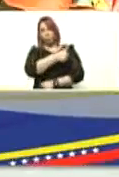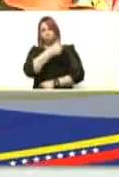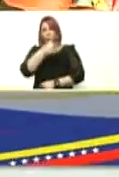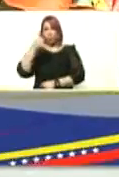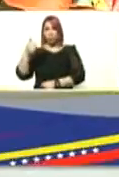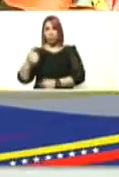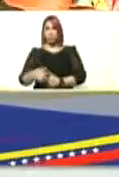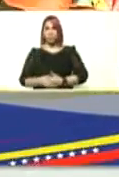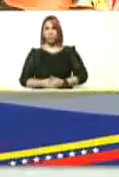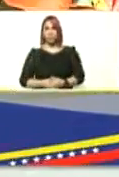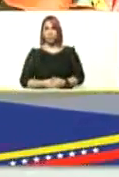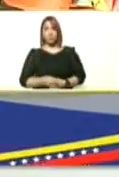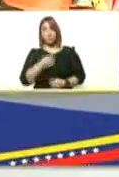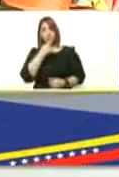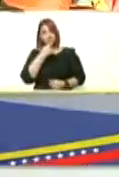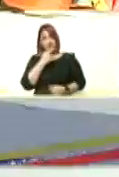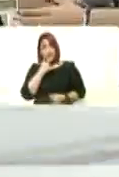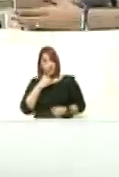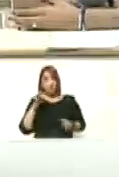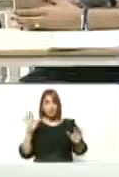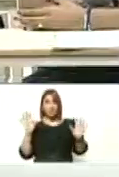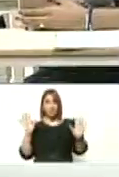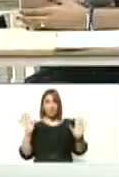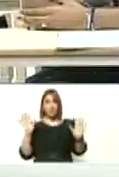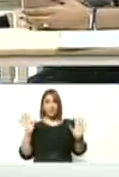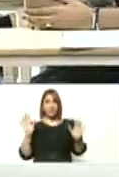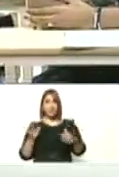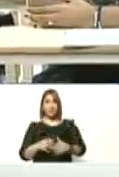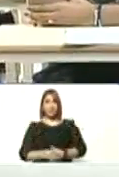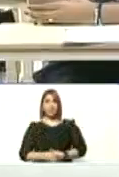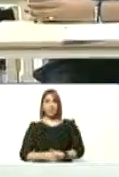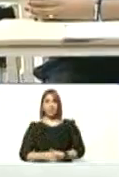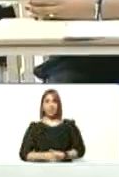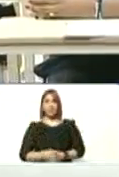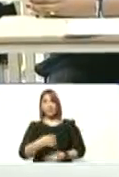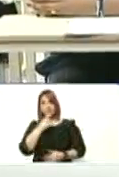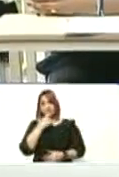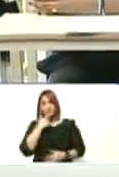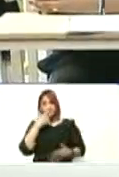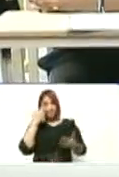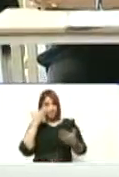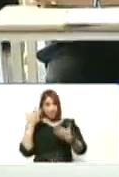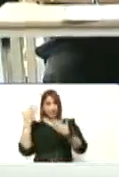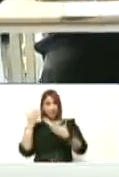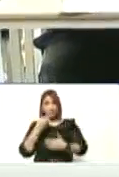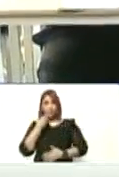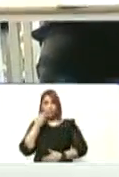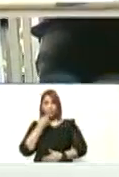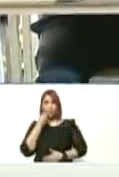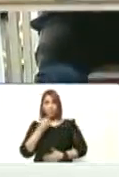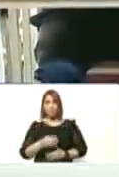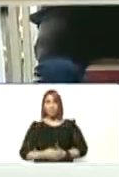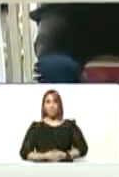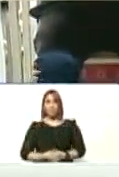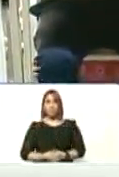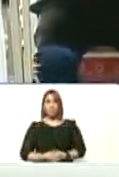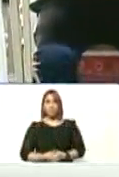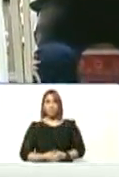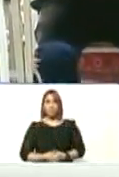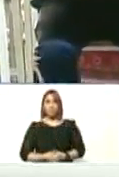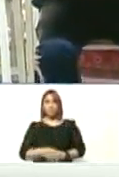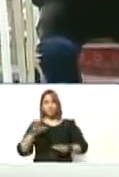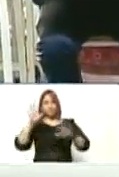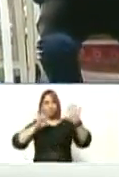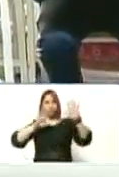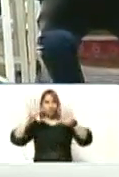tan bonito vale tan bonito esa muchachada levanten